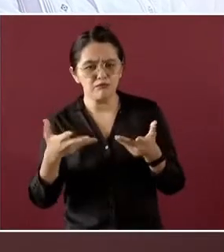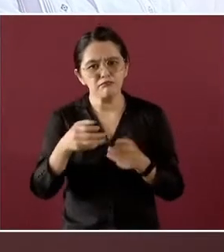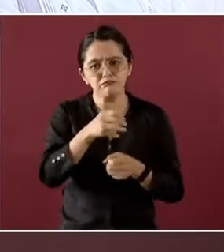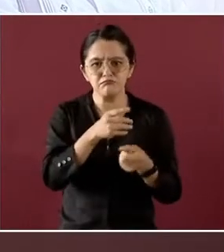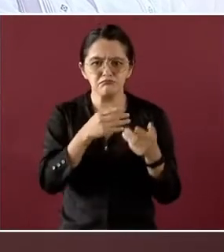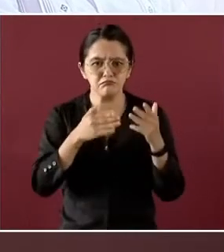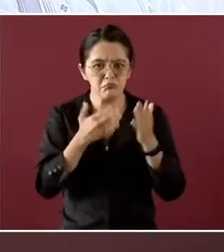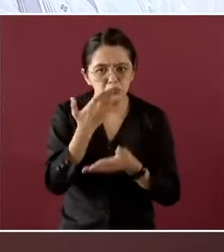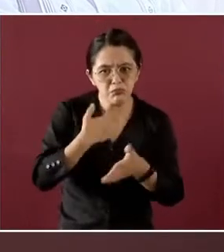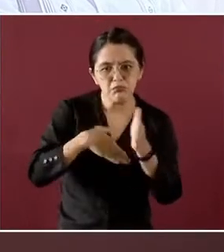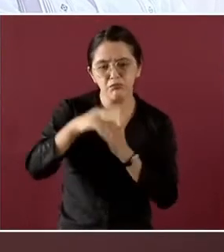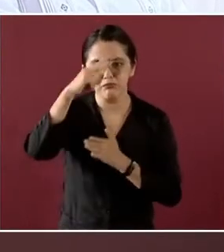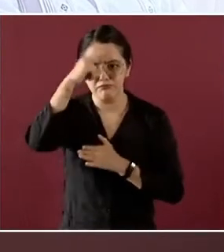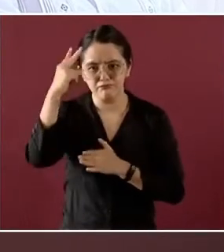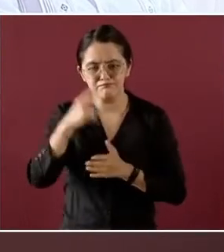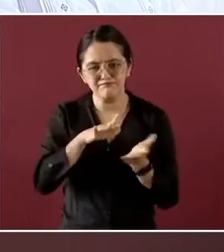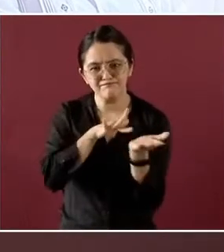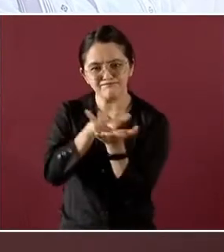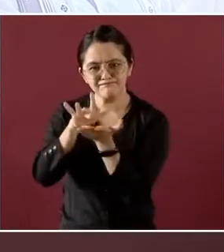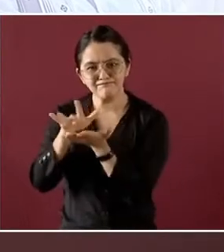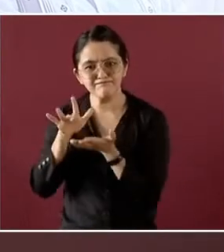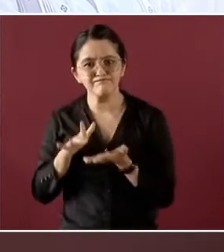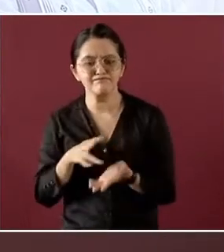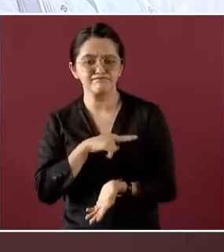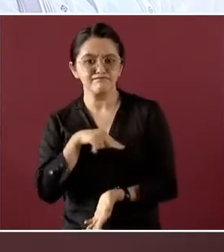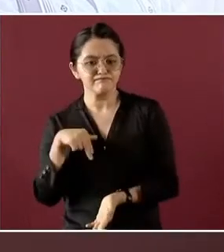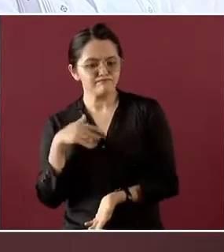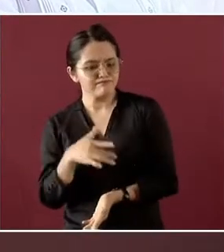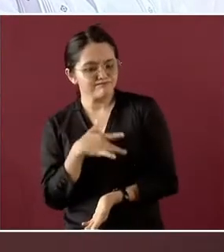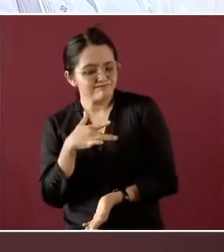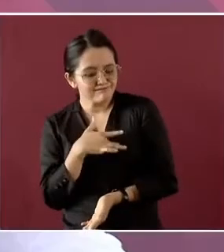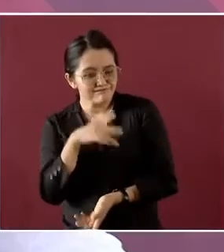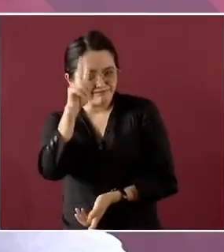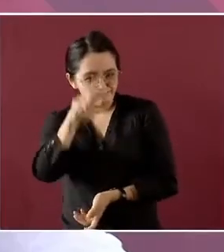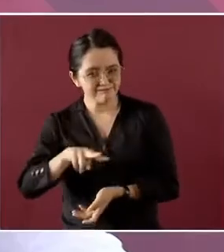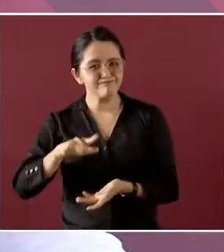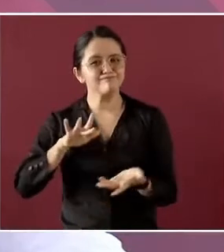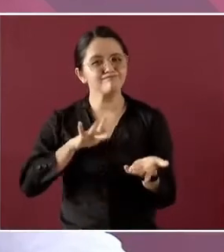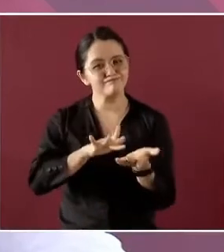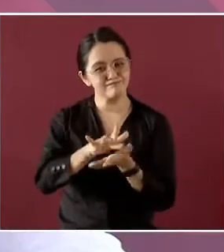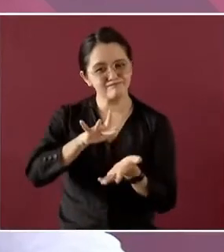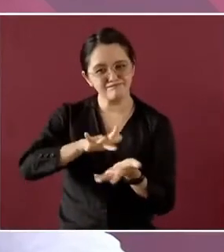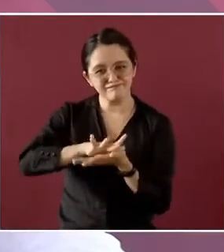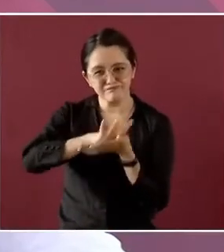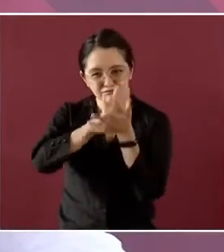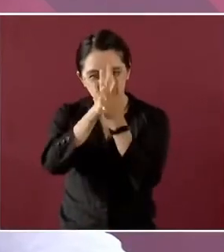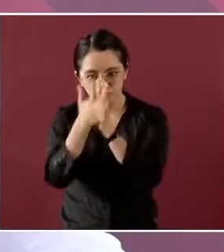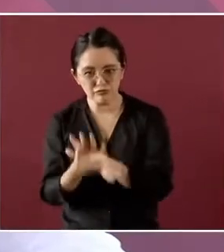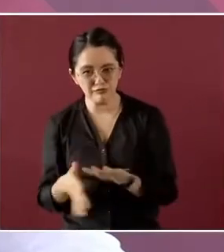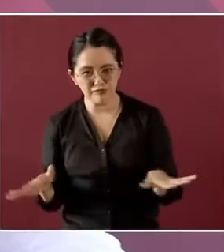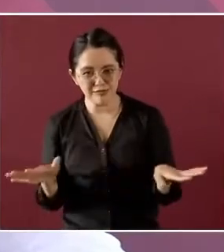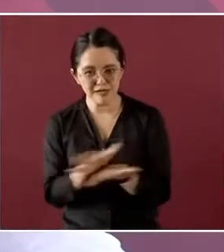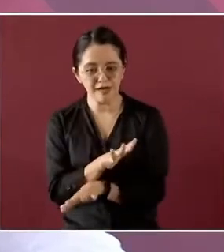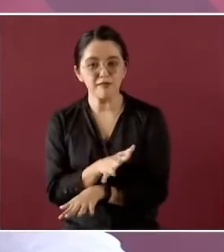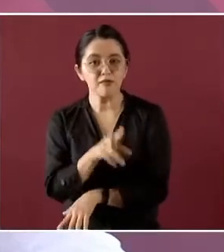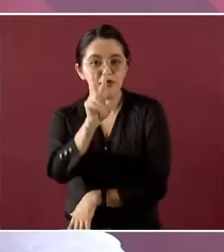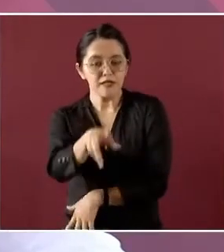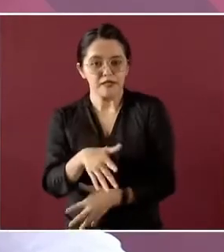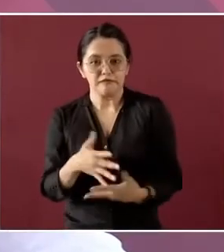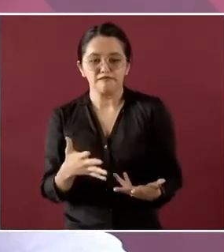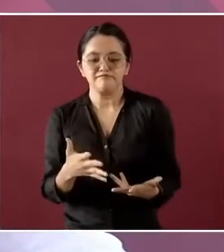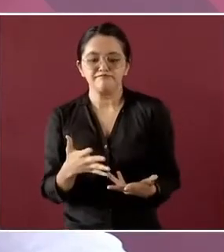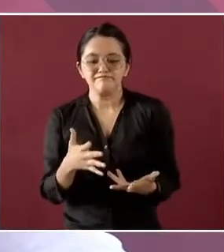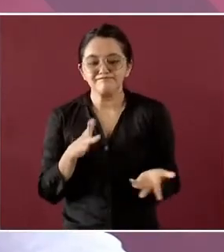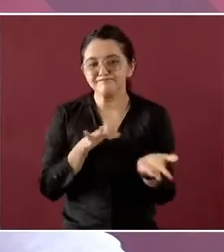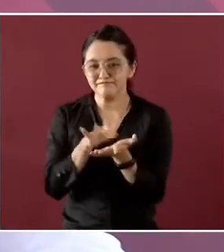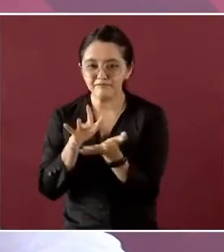México. Nosotros nos asumimos como agentes de cambio y, como tal, incidimos positivamente en